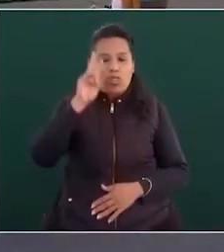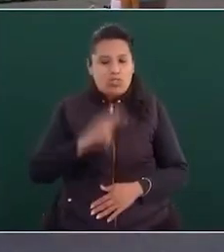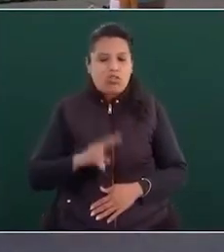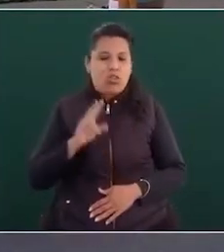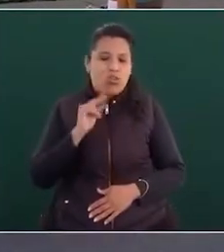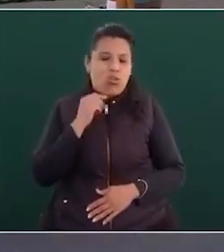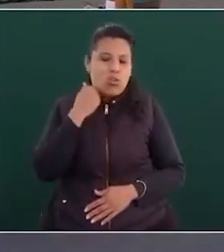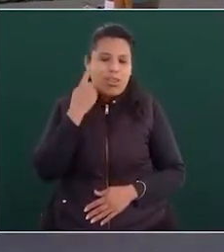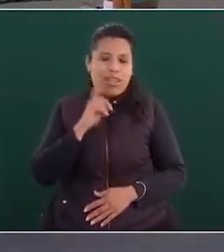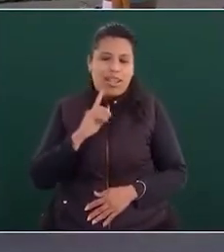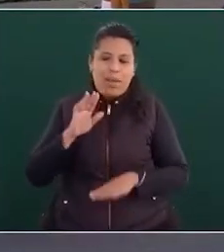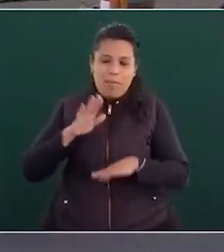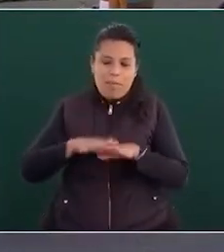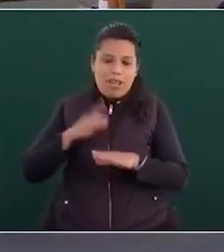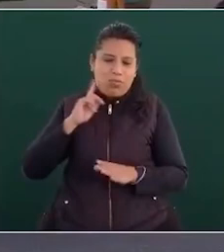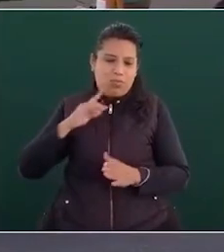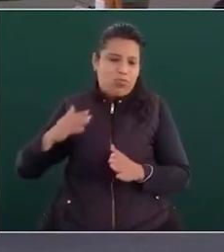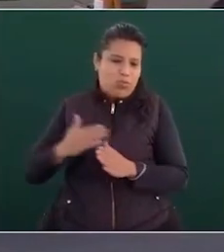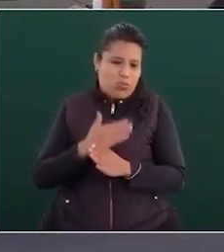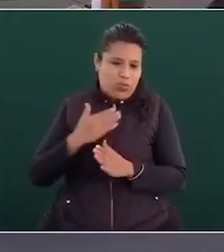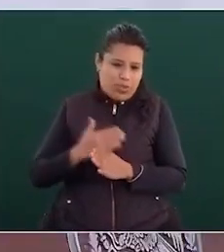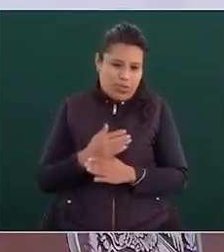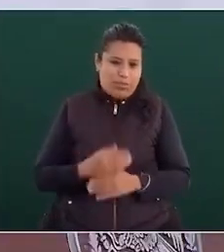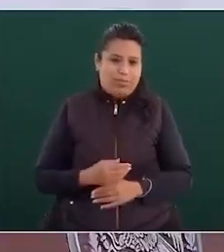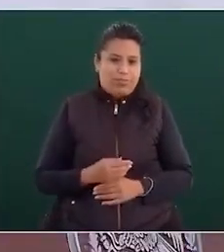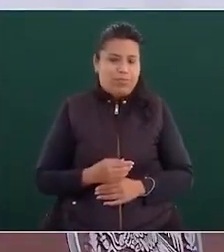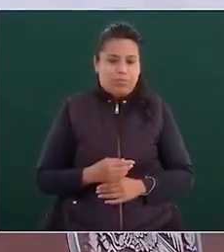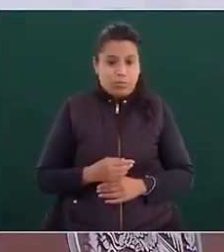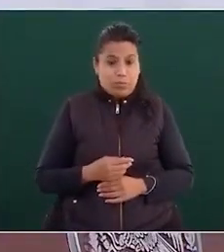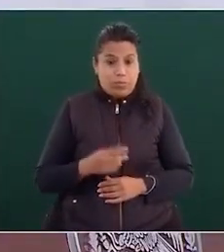este es por lo que me estás